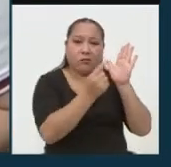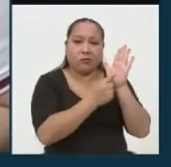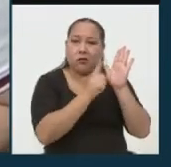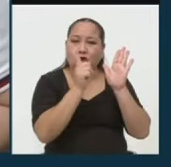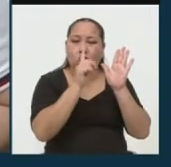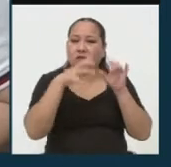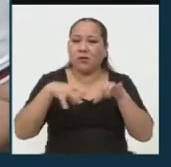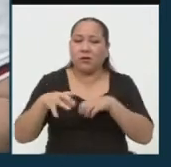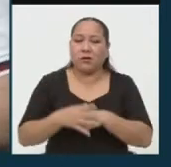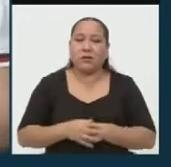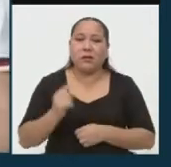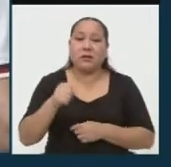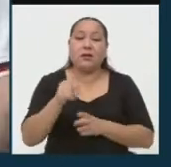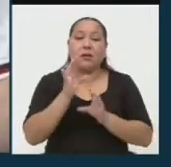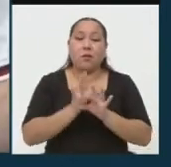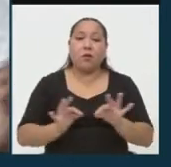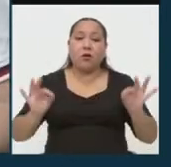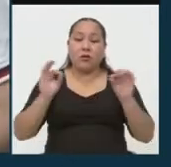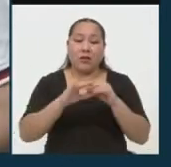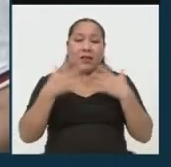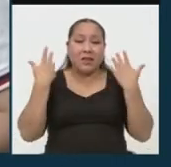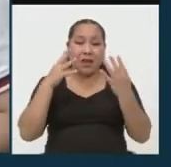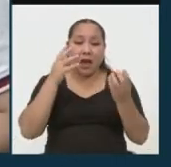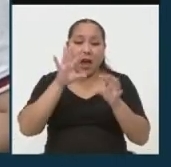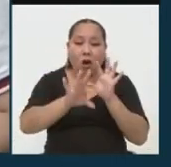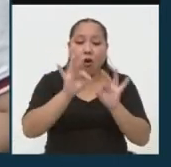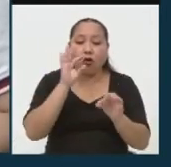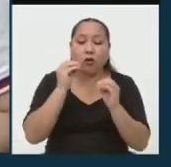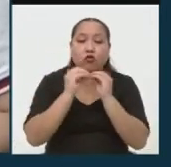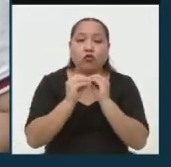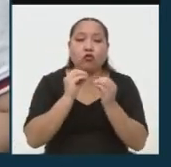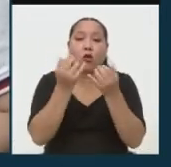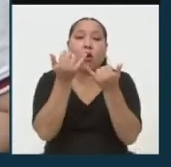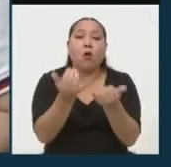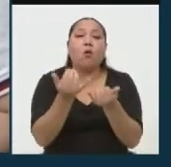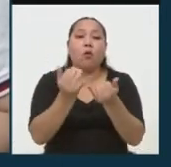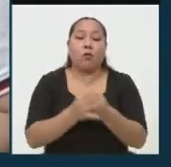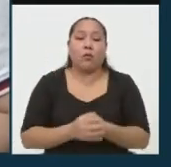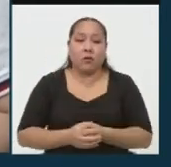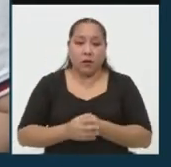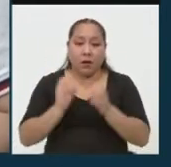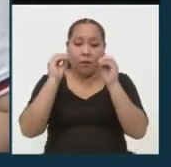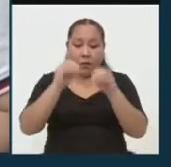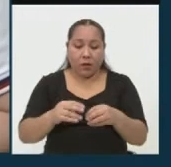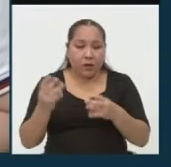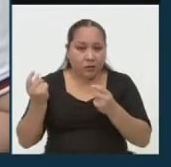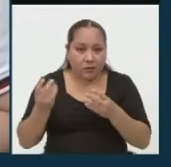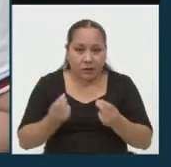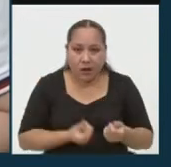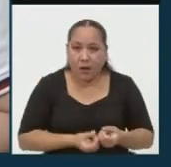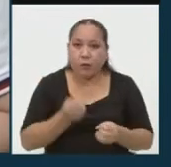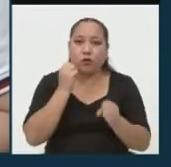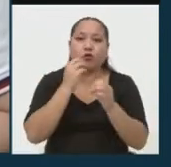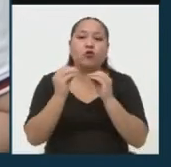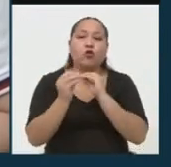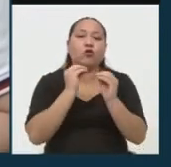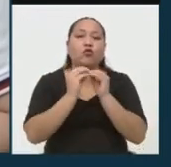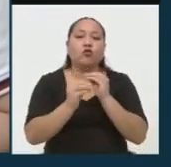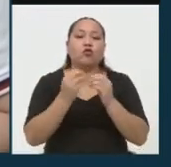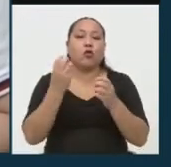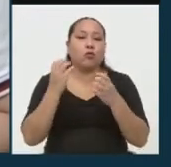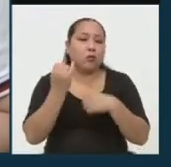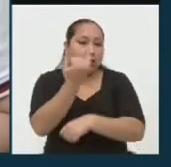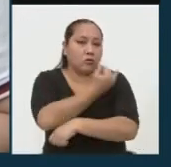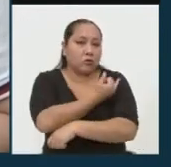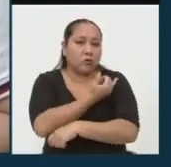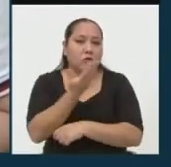Es importante dar salidas hoy, hablar de darle eficiencia a las instituciones, es por lo que yo